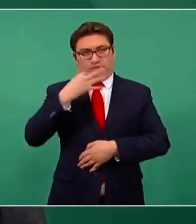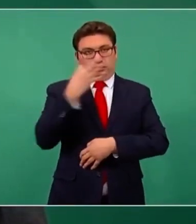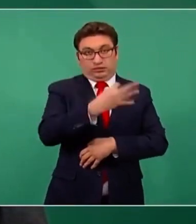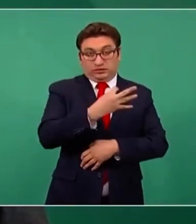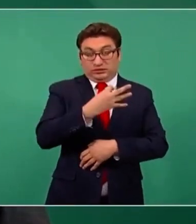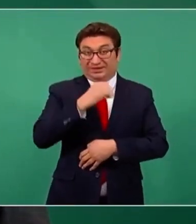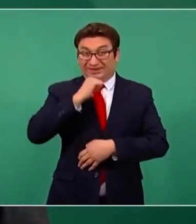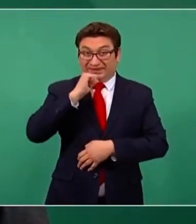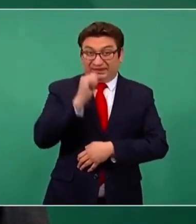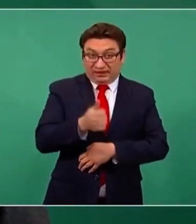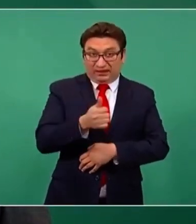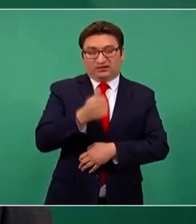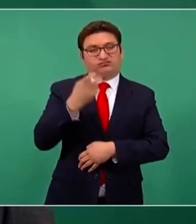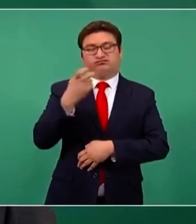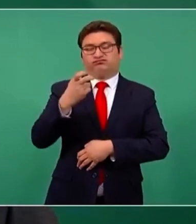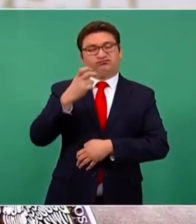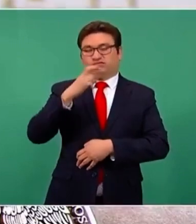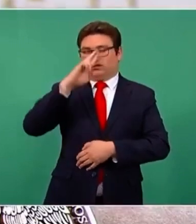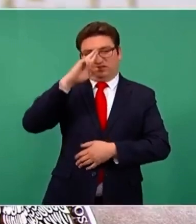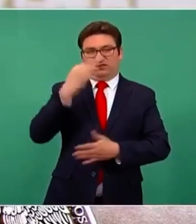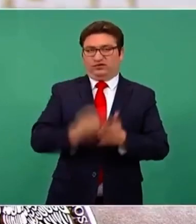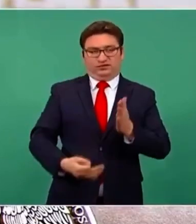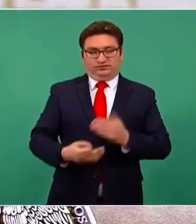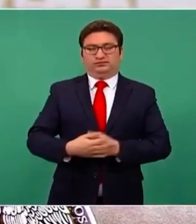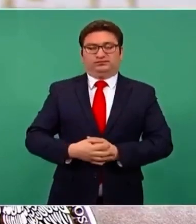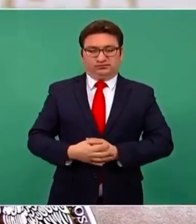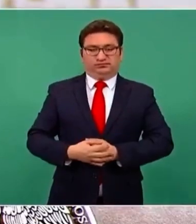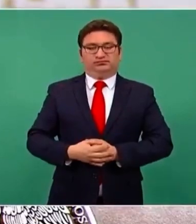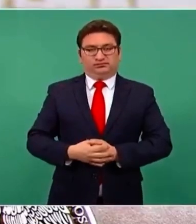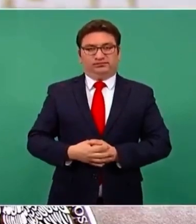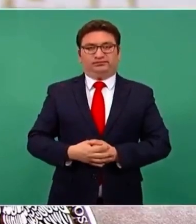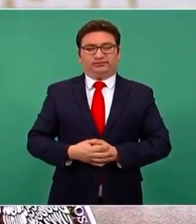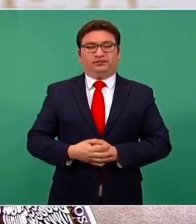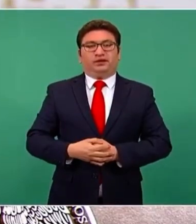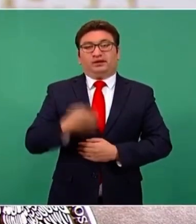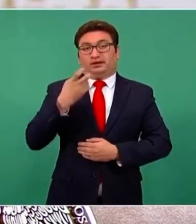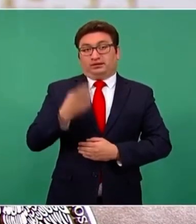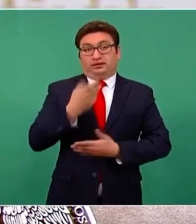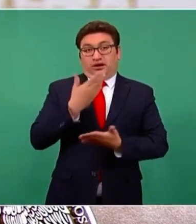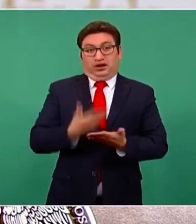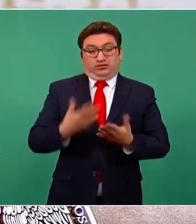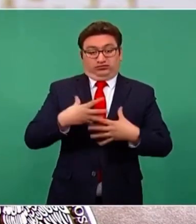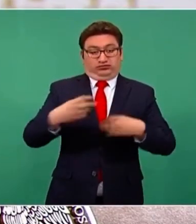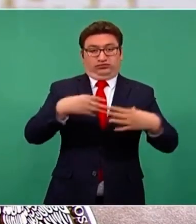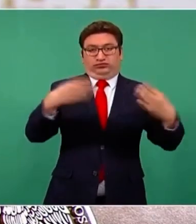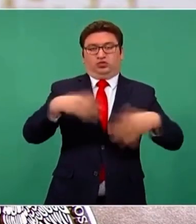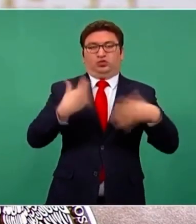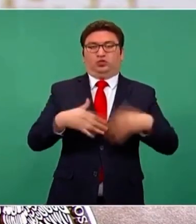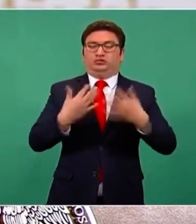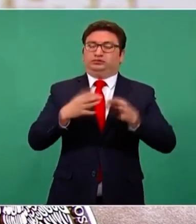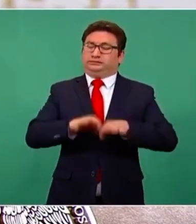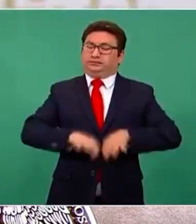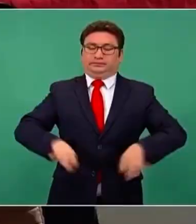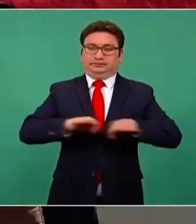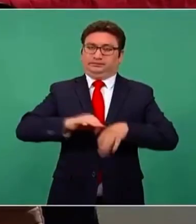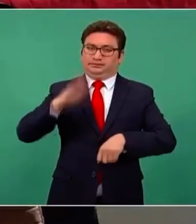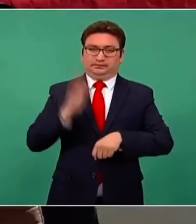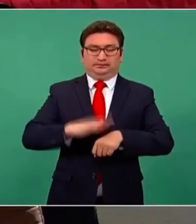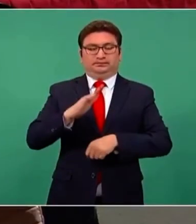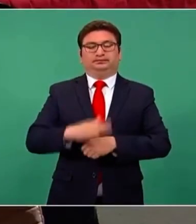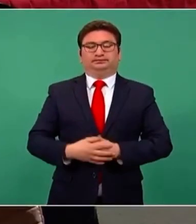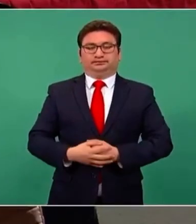es una falta importante, desde luego en una condición como esta es una falta aún más importante.